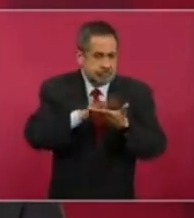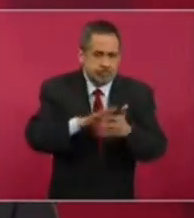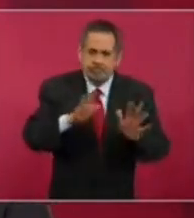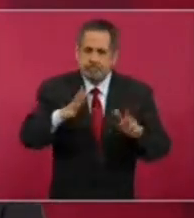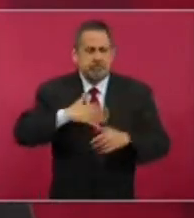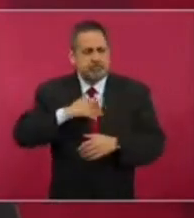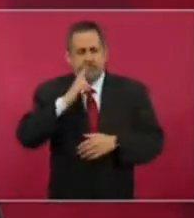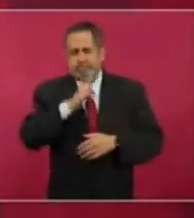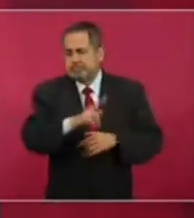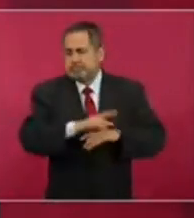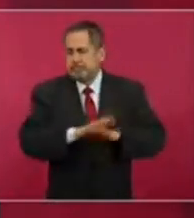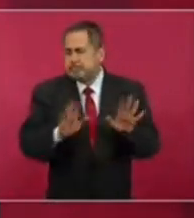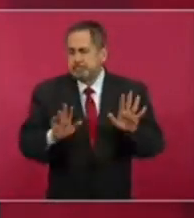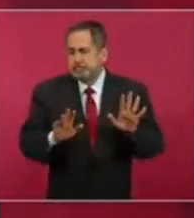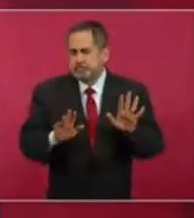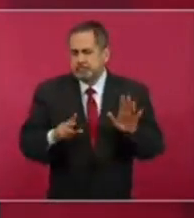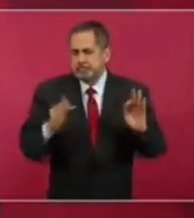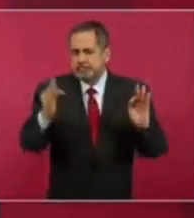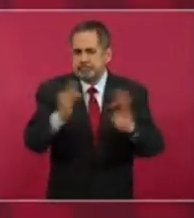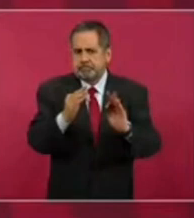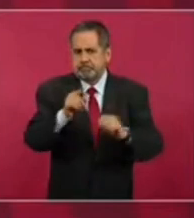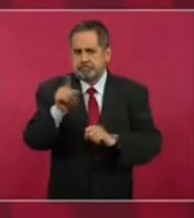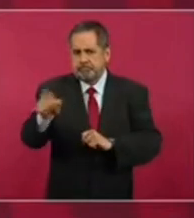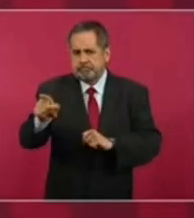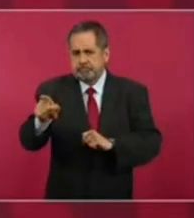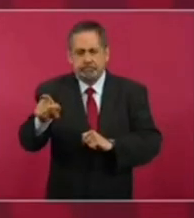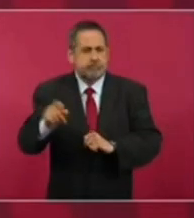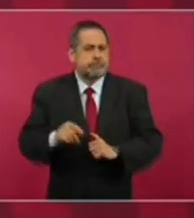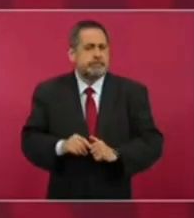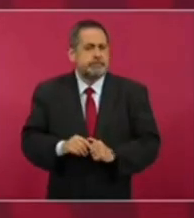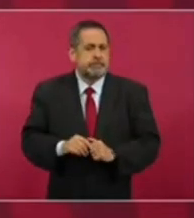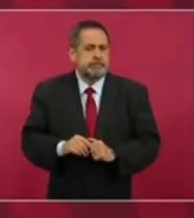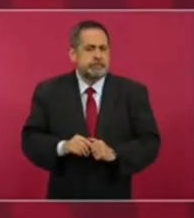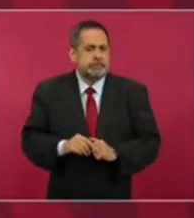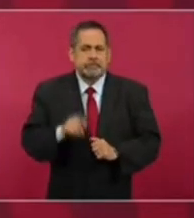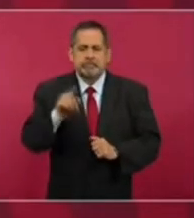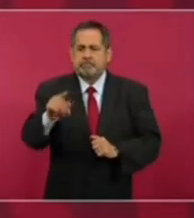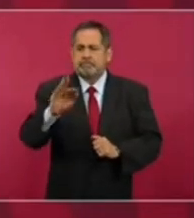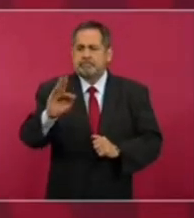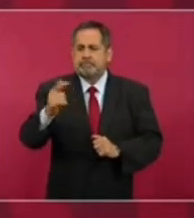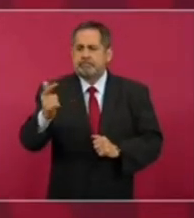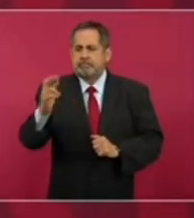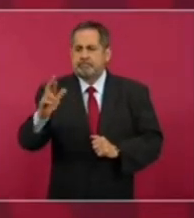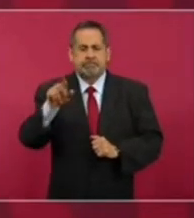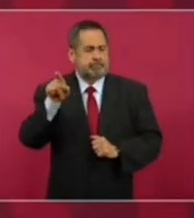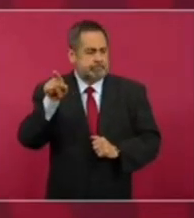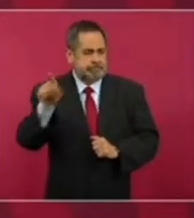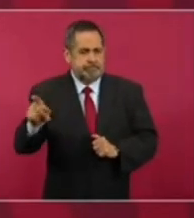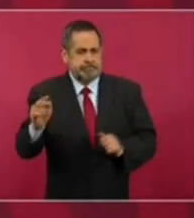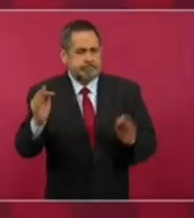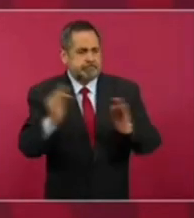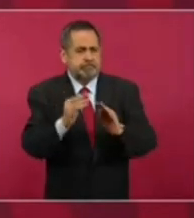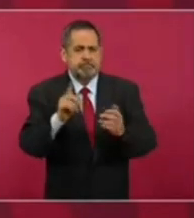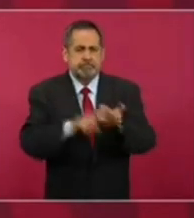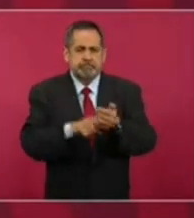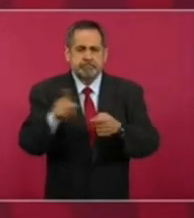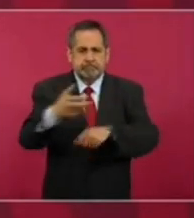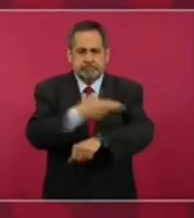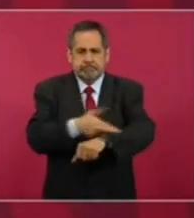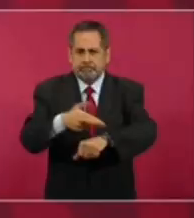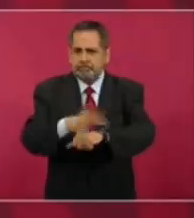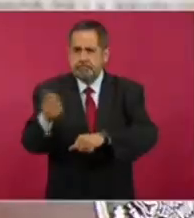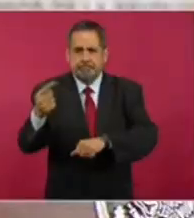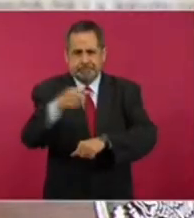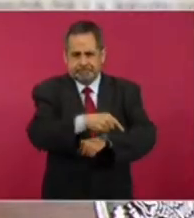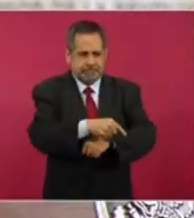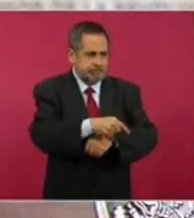respuesta fue en la fiscalía, reparen el